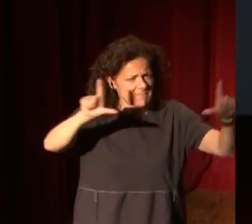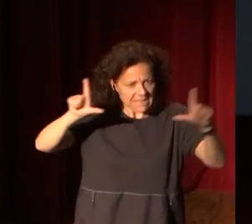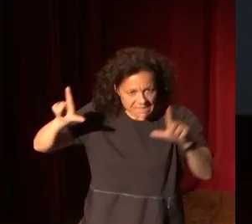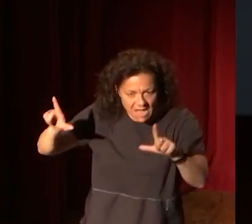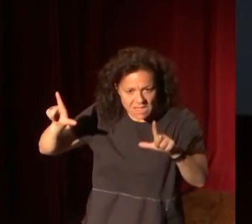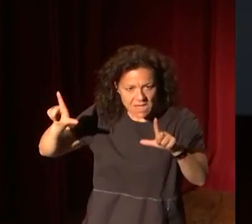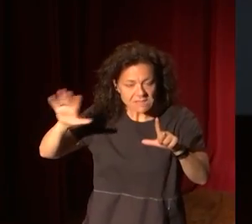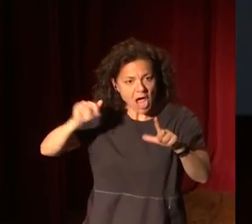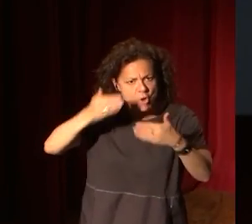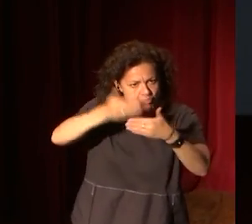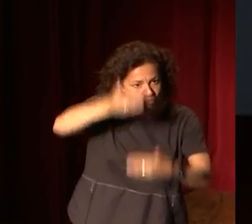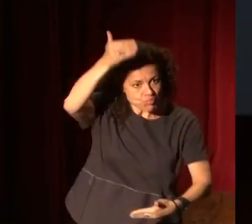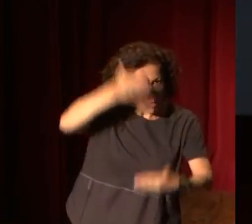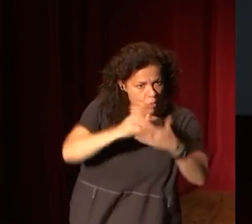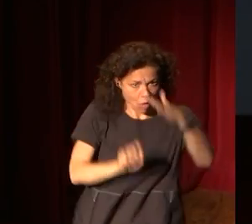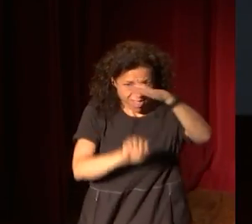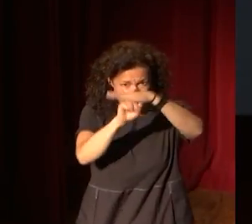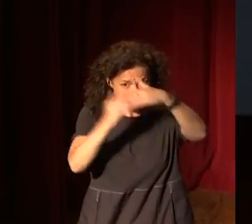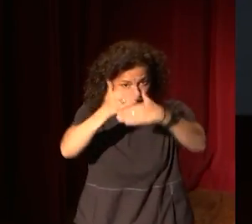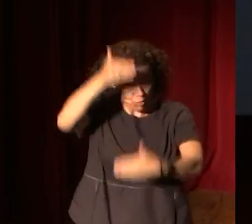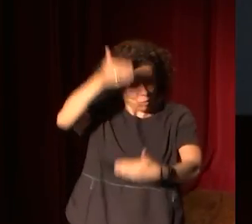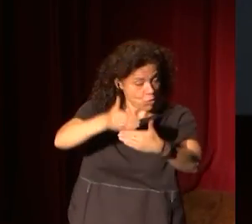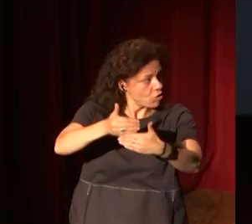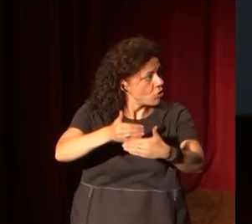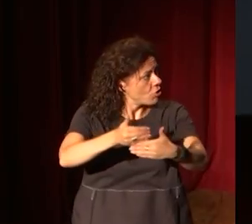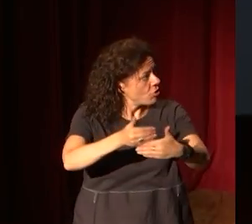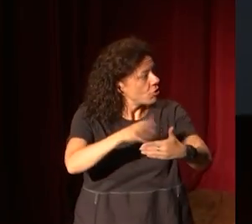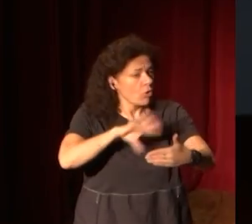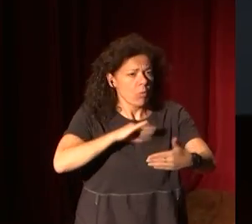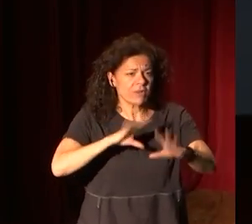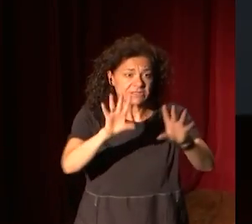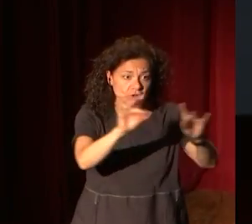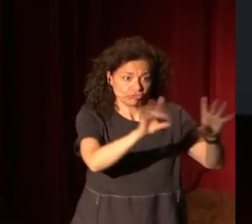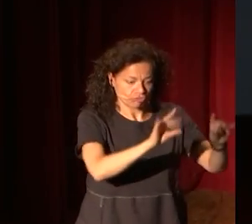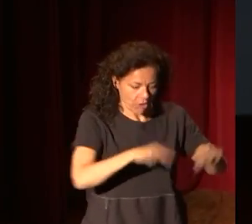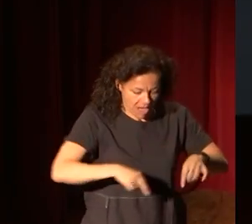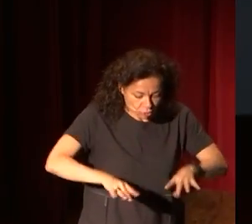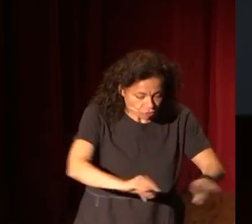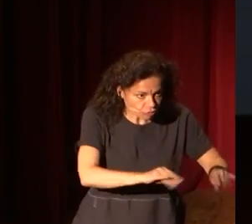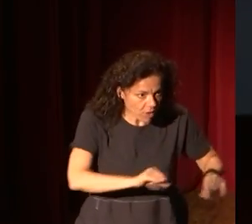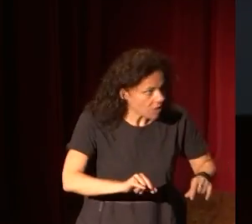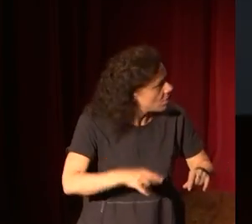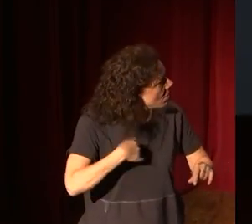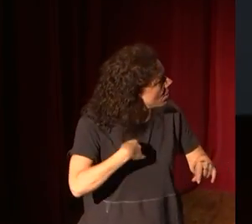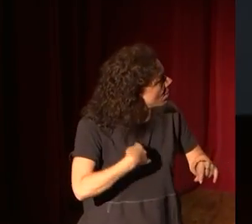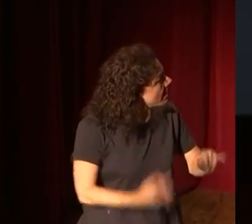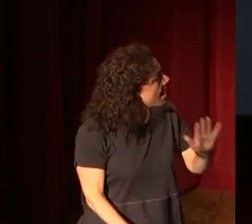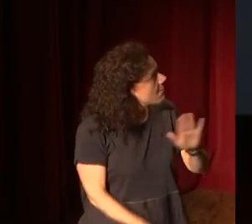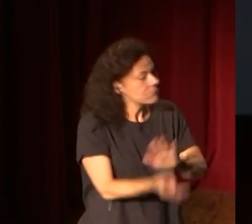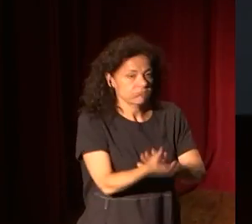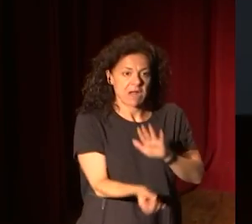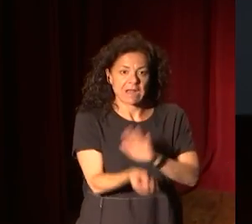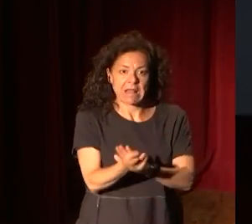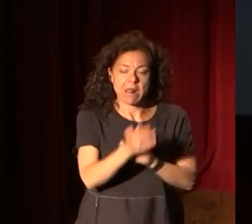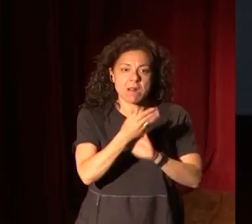un wall, un muro arriba, puedes tocar el suelo para construir discursos que se van proyectando arriba.